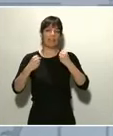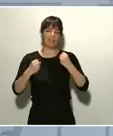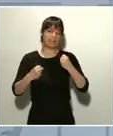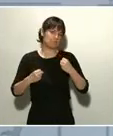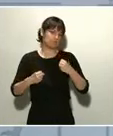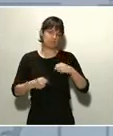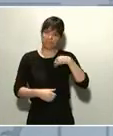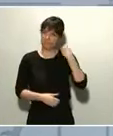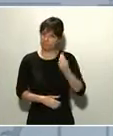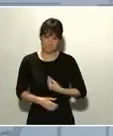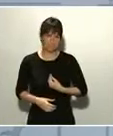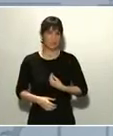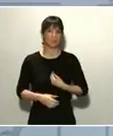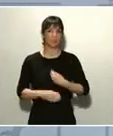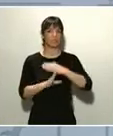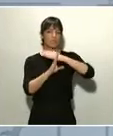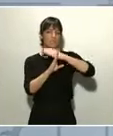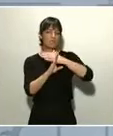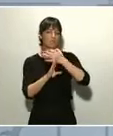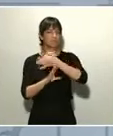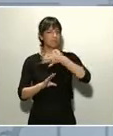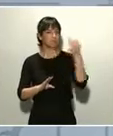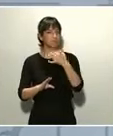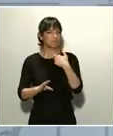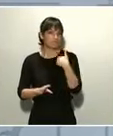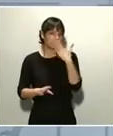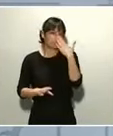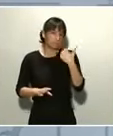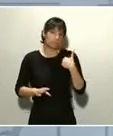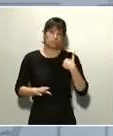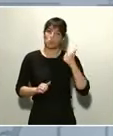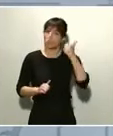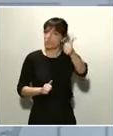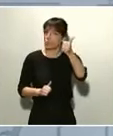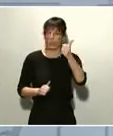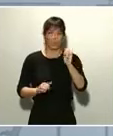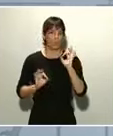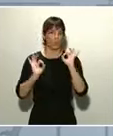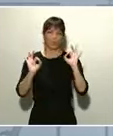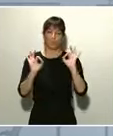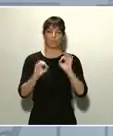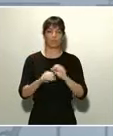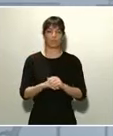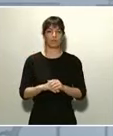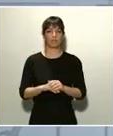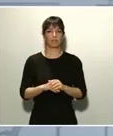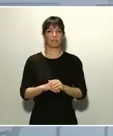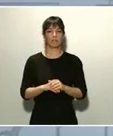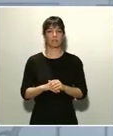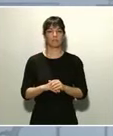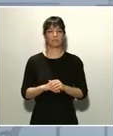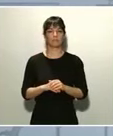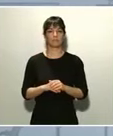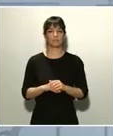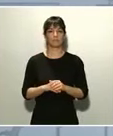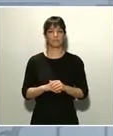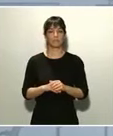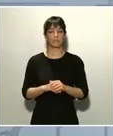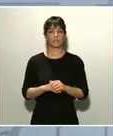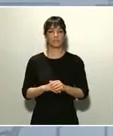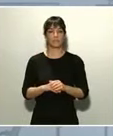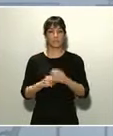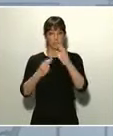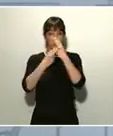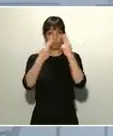con un nivel de eficiencia, yo diría, sobresaliente. Se ha seguido la instrucción de mantener abiertas al público únicamente los